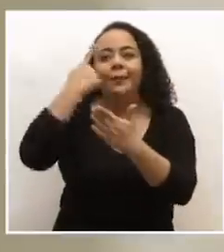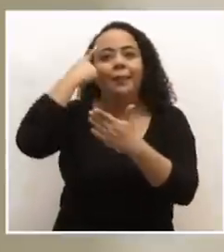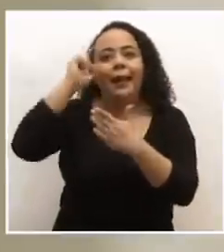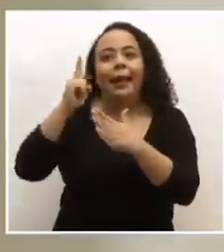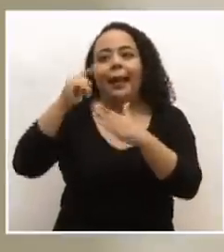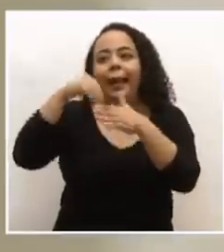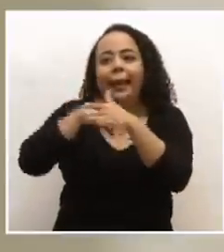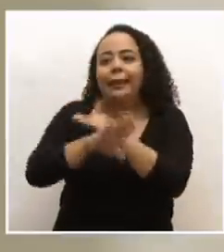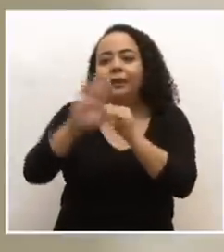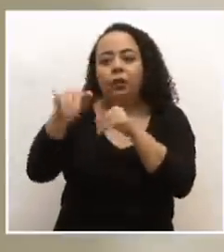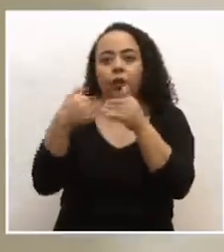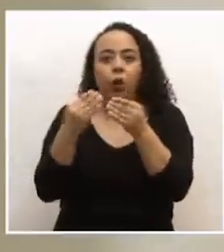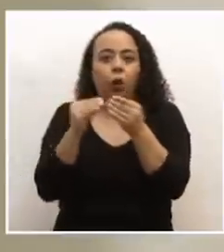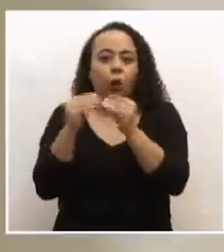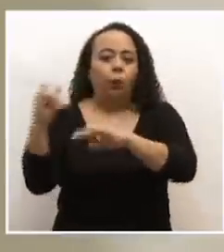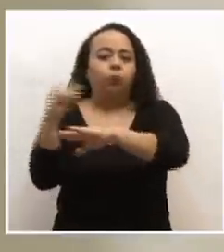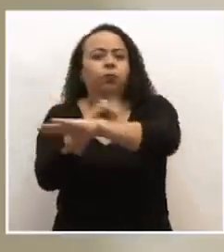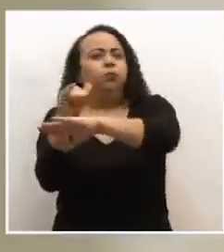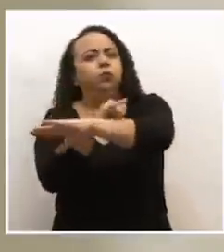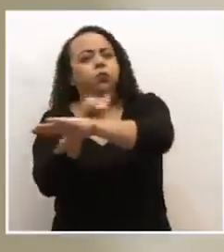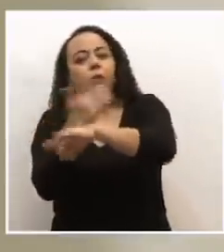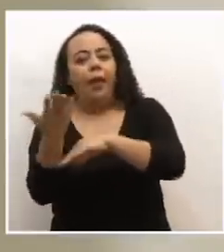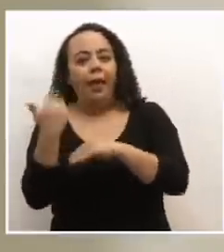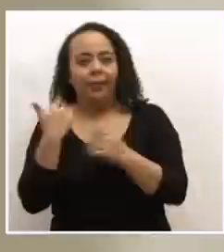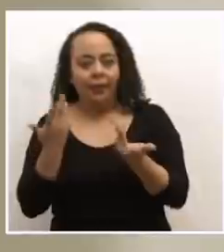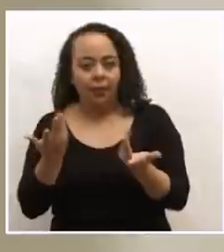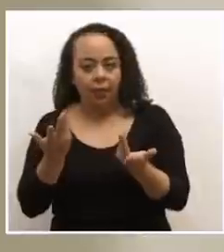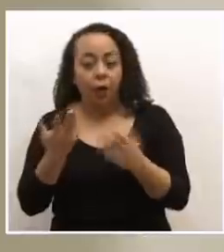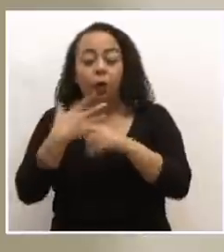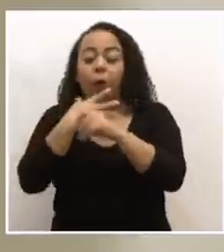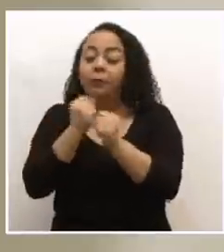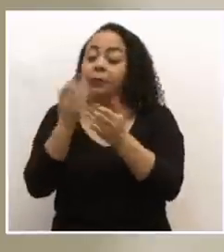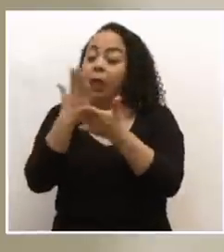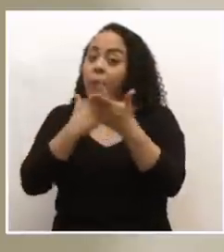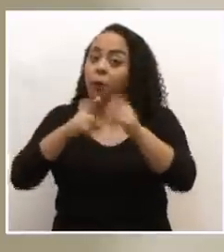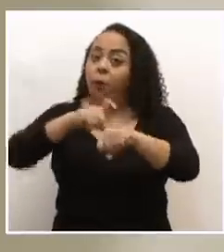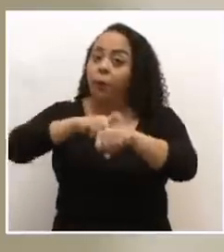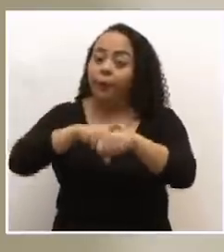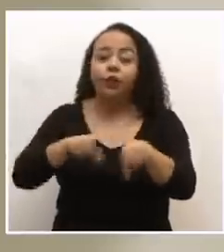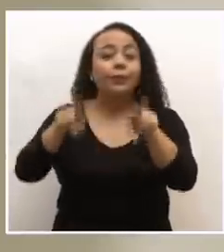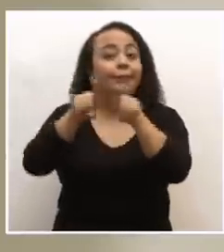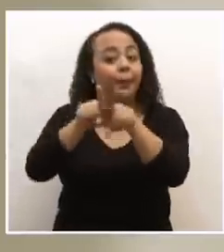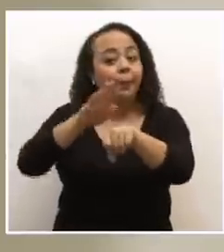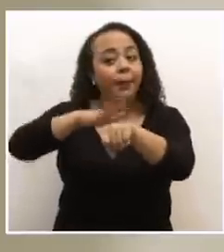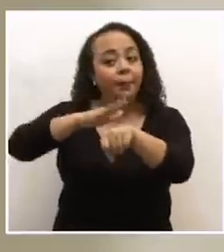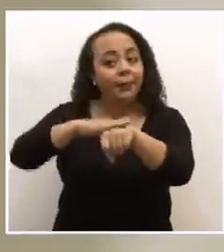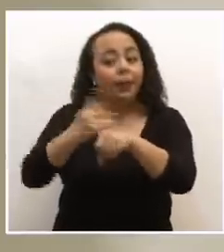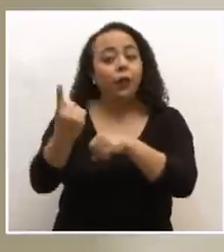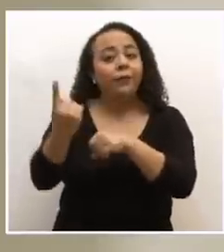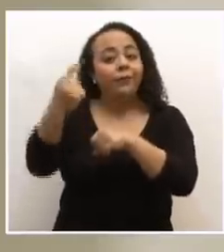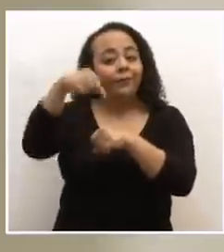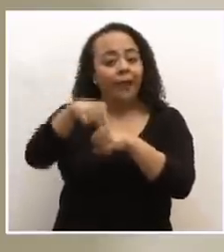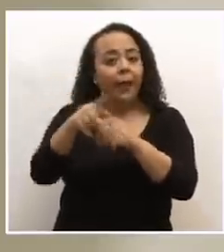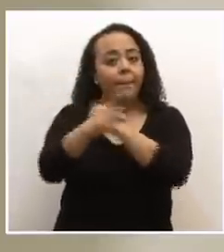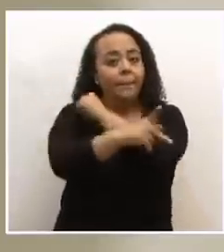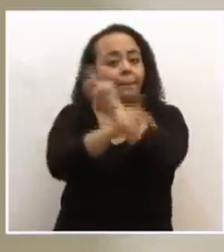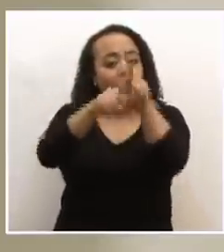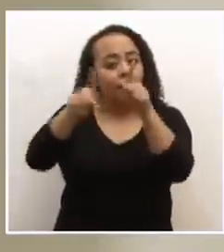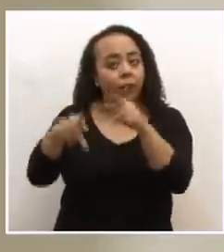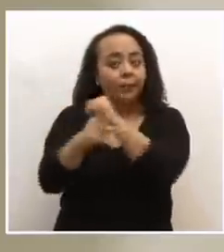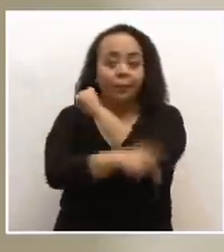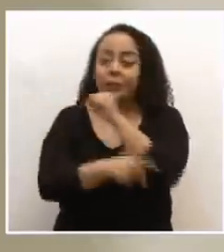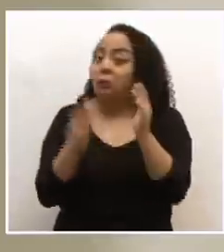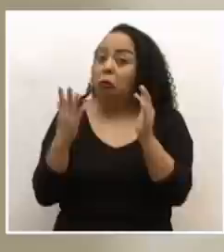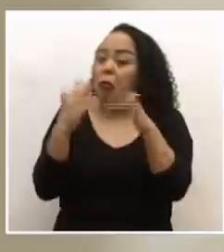ingresen toda la cantidad de vuelos que ingresaban anteriormente. Lo haremos en su momento, también permitiendo que vengan personas de países en donde no